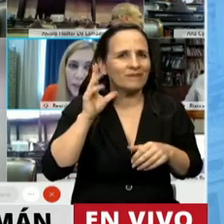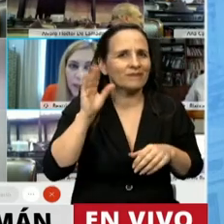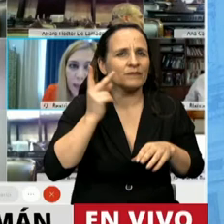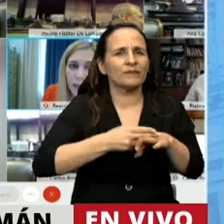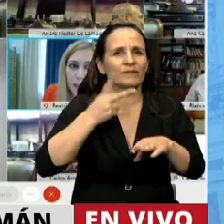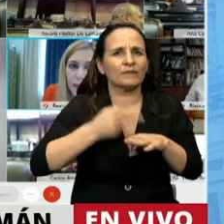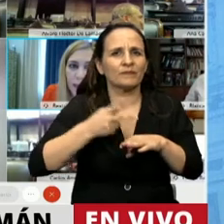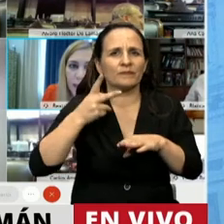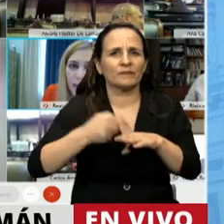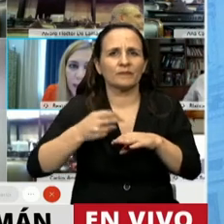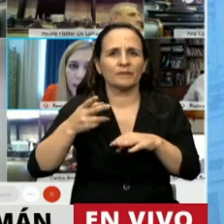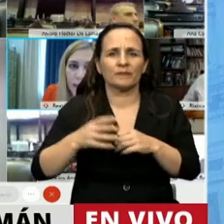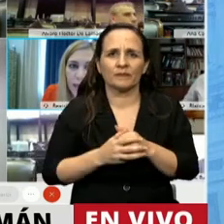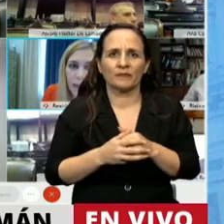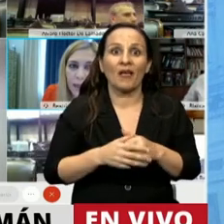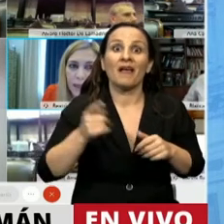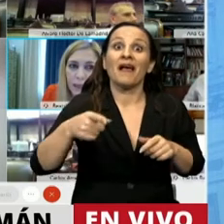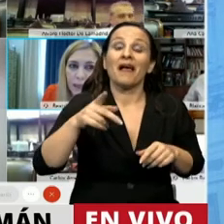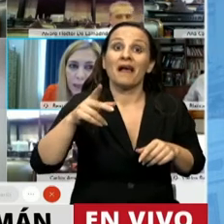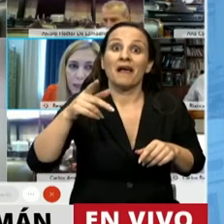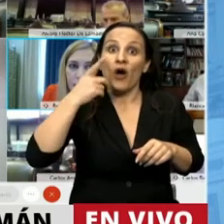se mató.